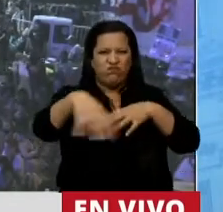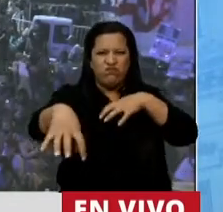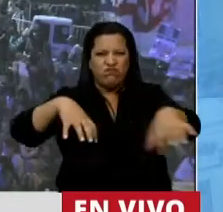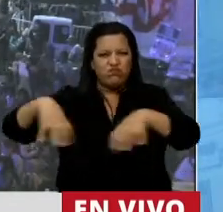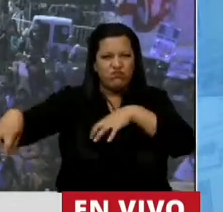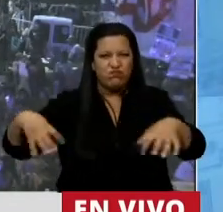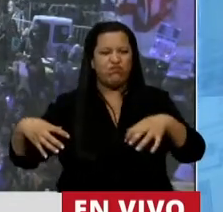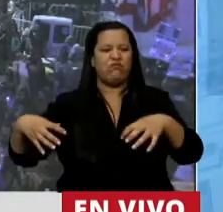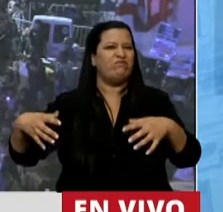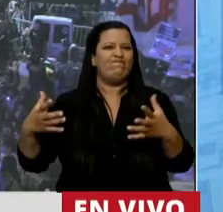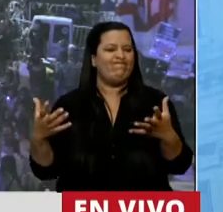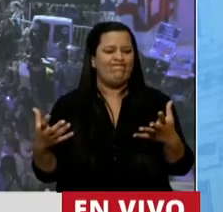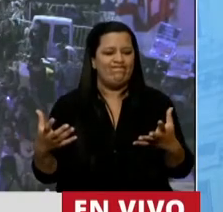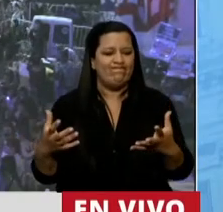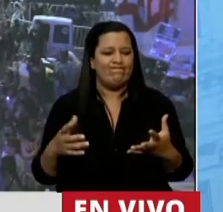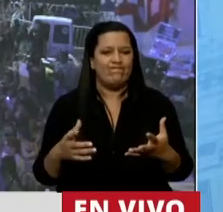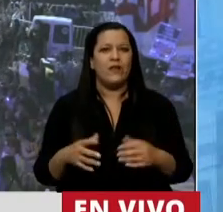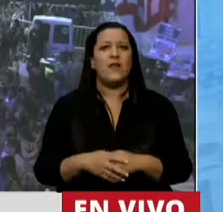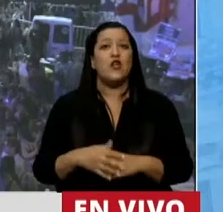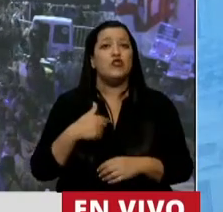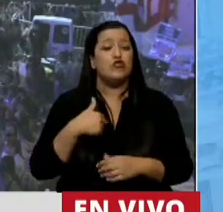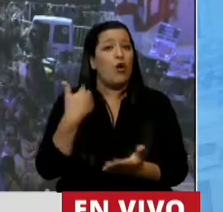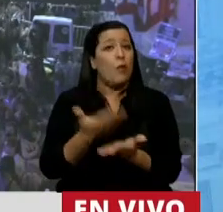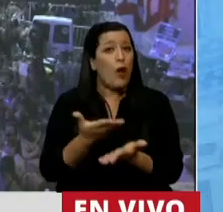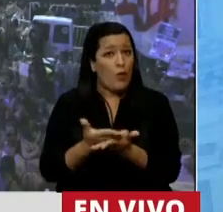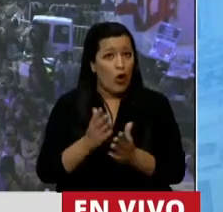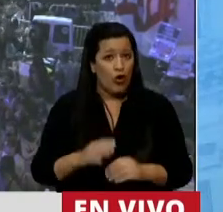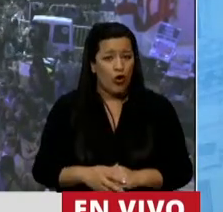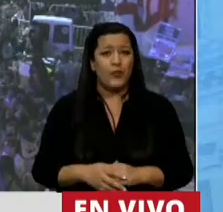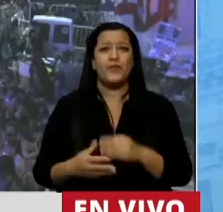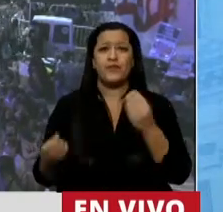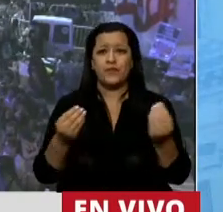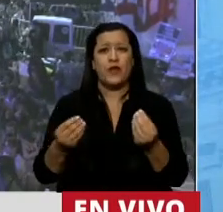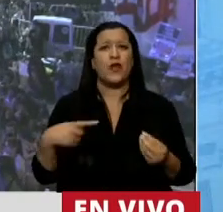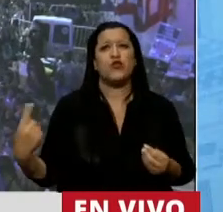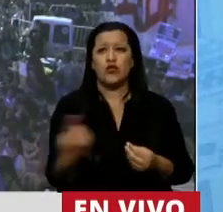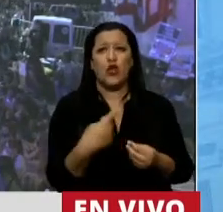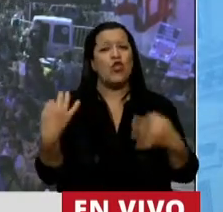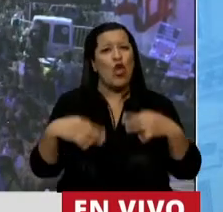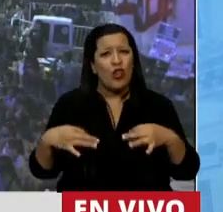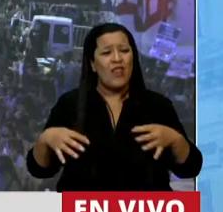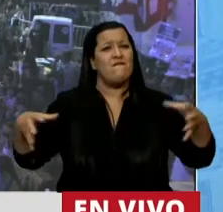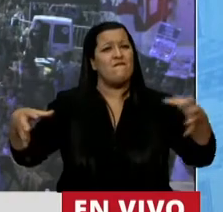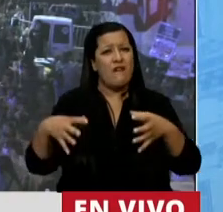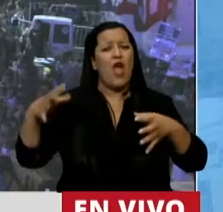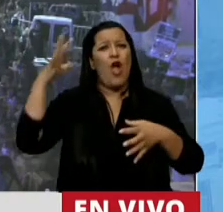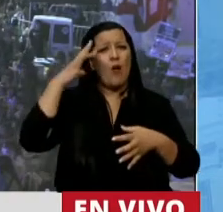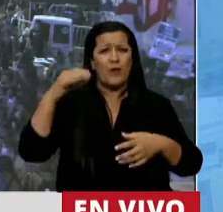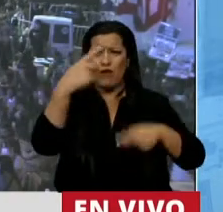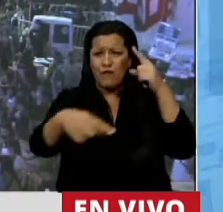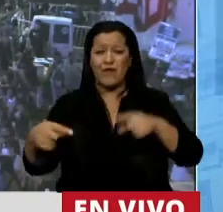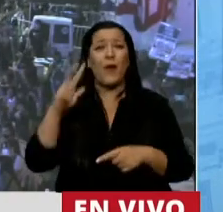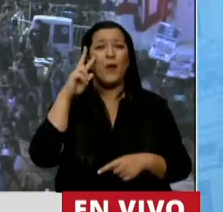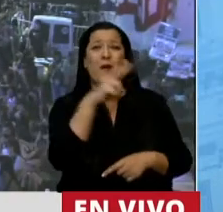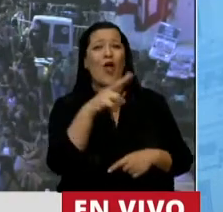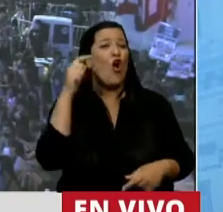achica y nos debilita. Así que, presidente, yo propongo que podamos salir todos de cada una de nuestras posiciones. Acá lo veo a